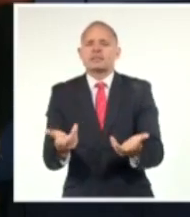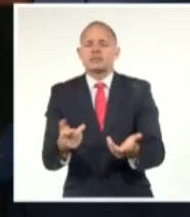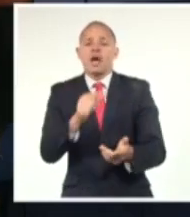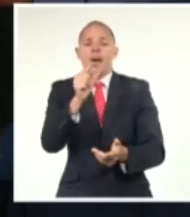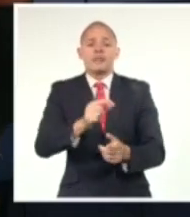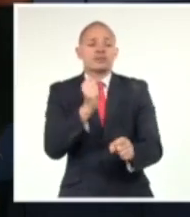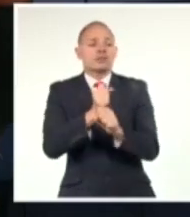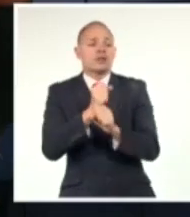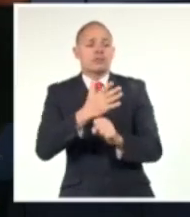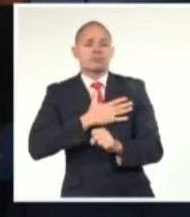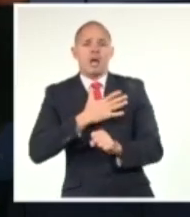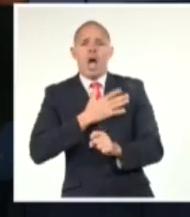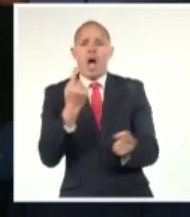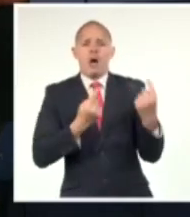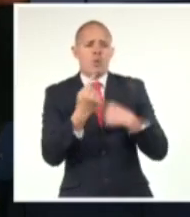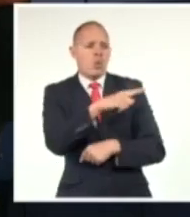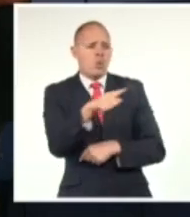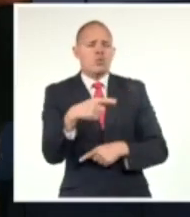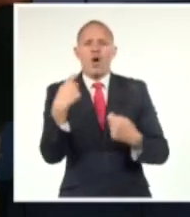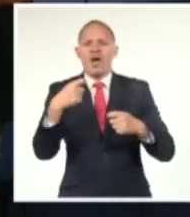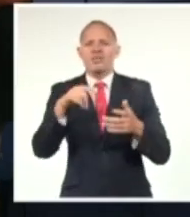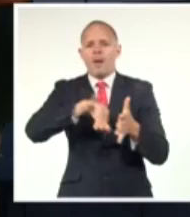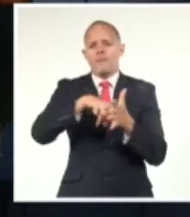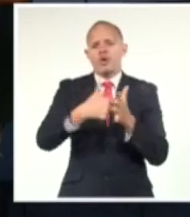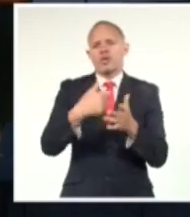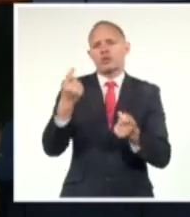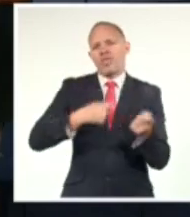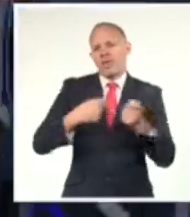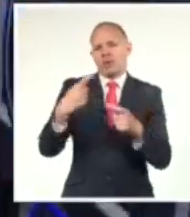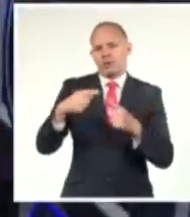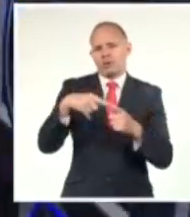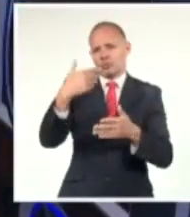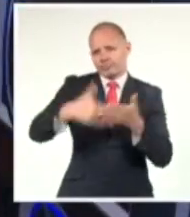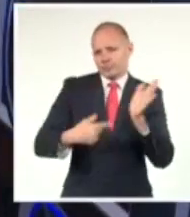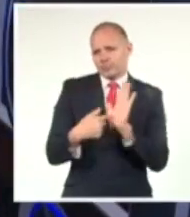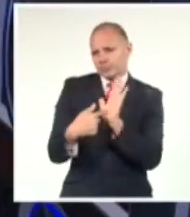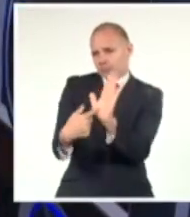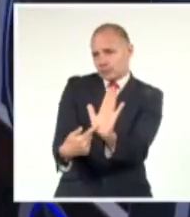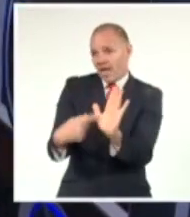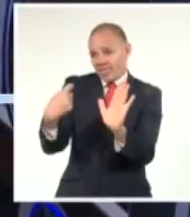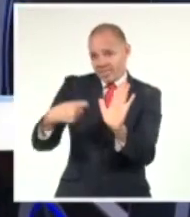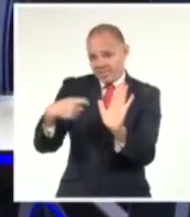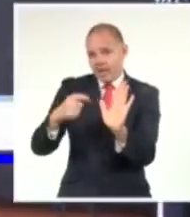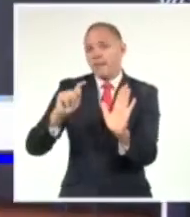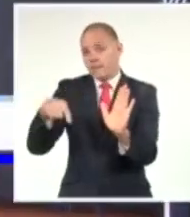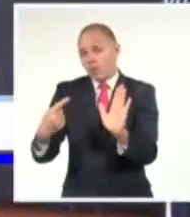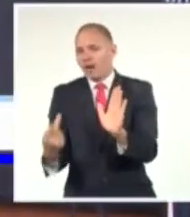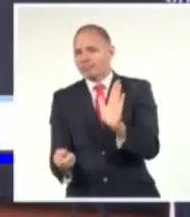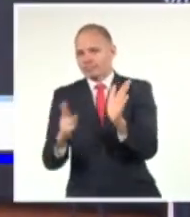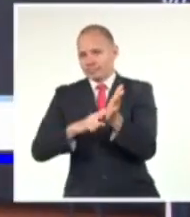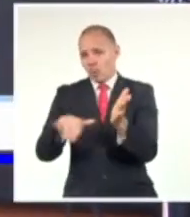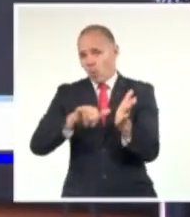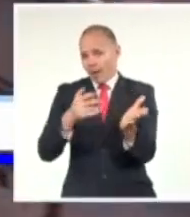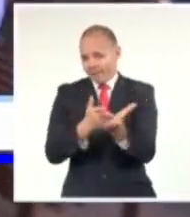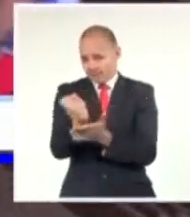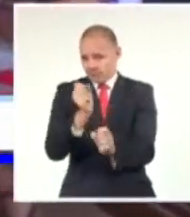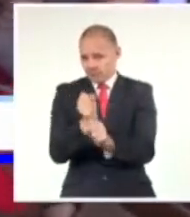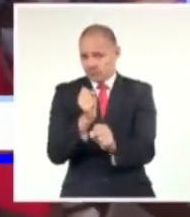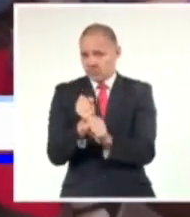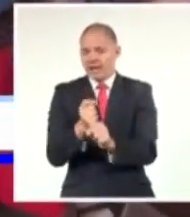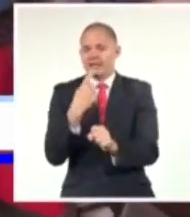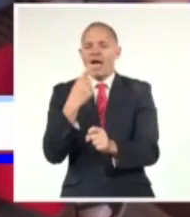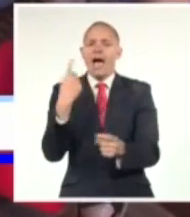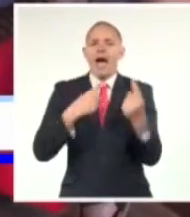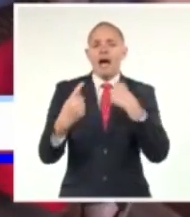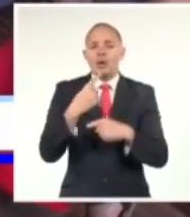por cuenta propia que no presentaron sus proyectos de negocios como parte del proceso de reinscripción. La decisión indica que quienes tienen